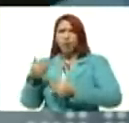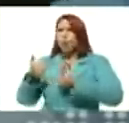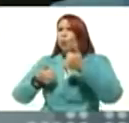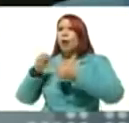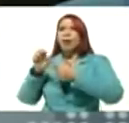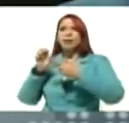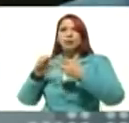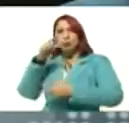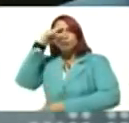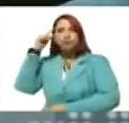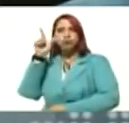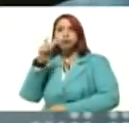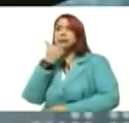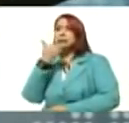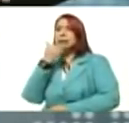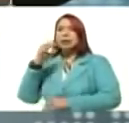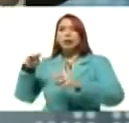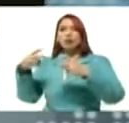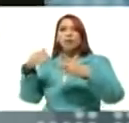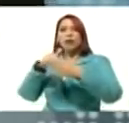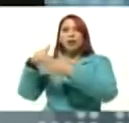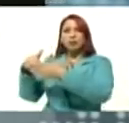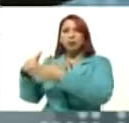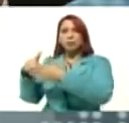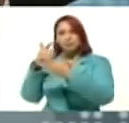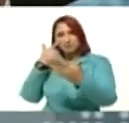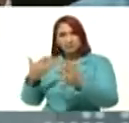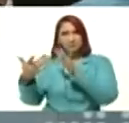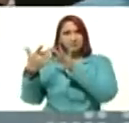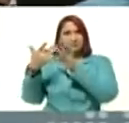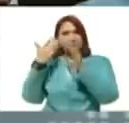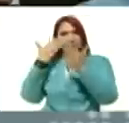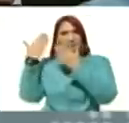estrategia del partido de cara a esta nueva elección? Adelante presidente.